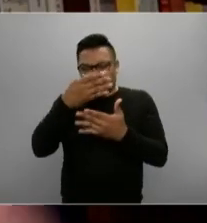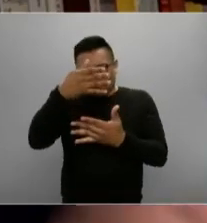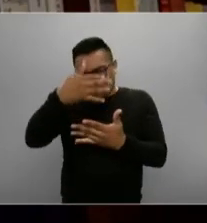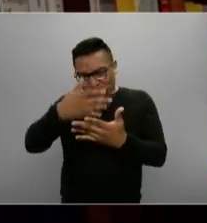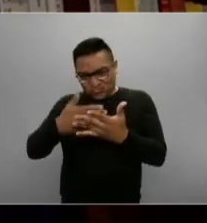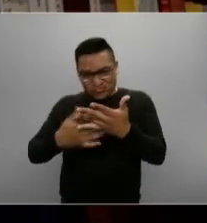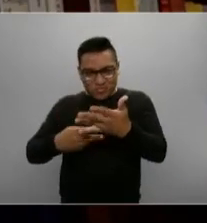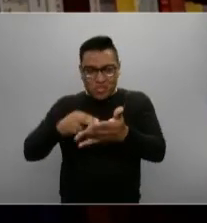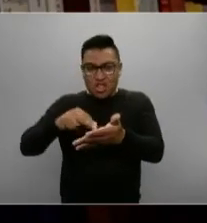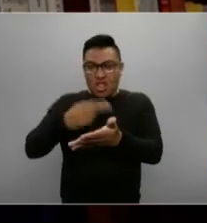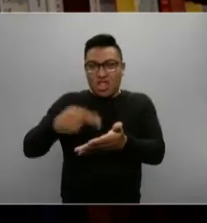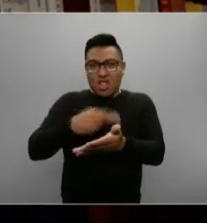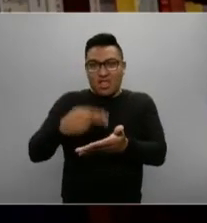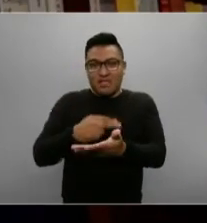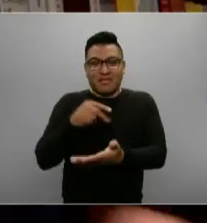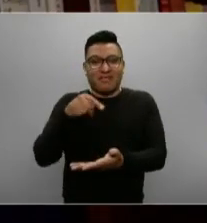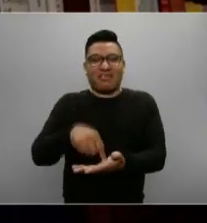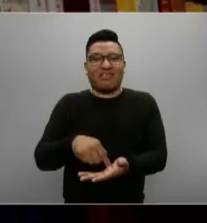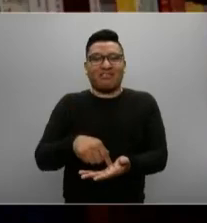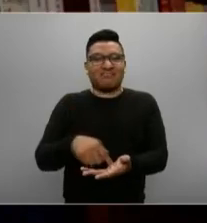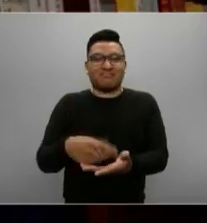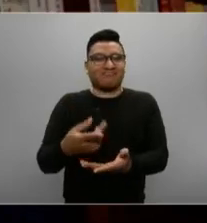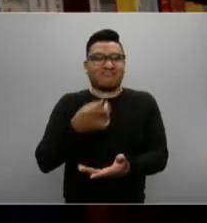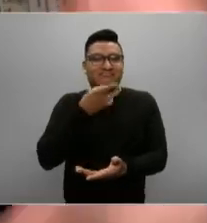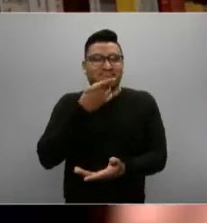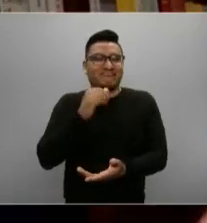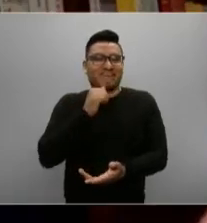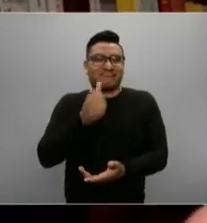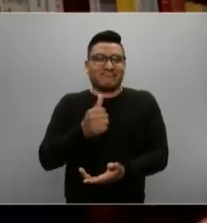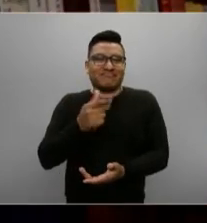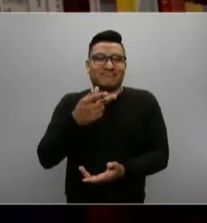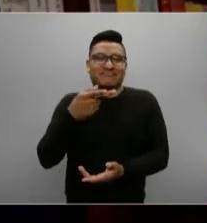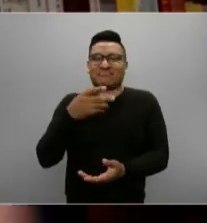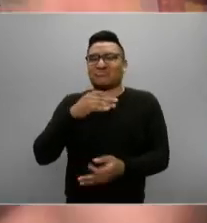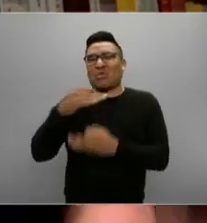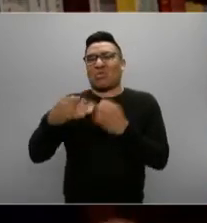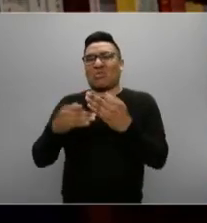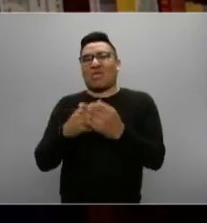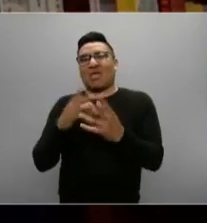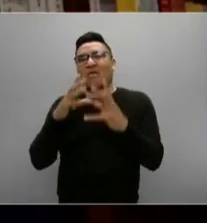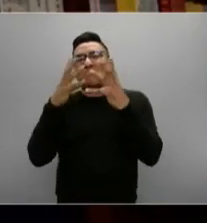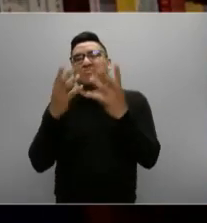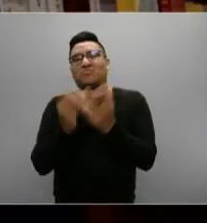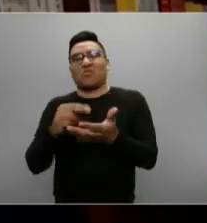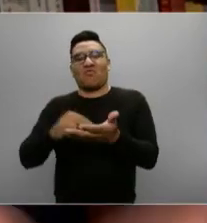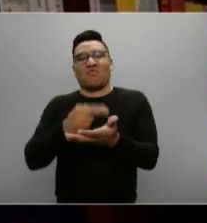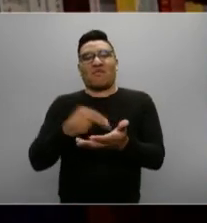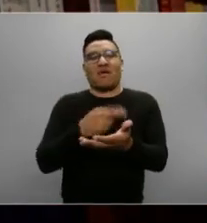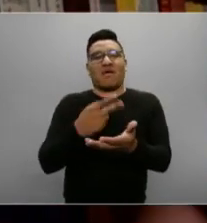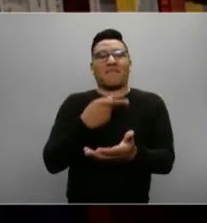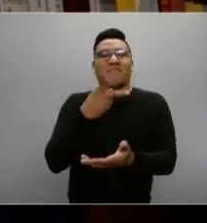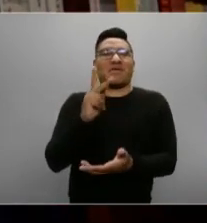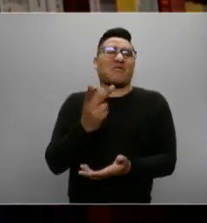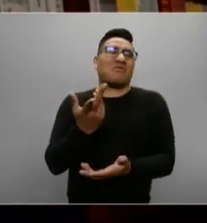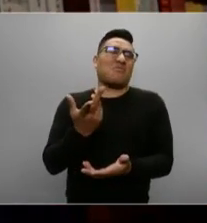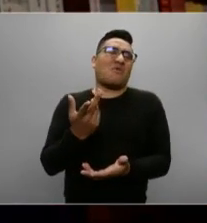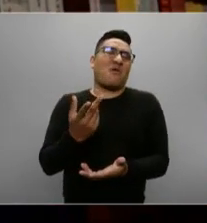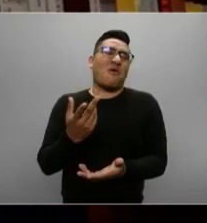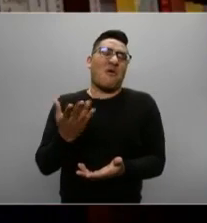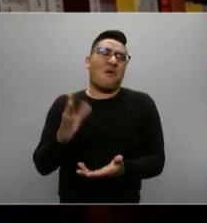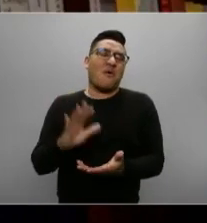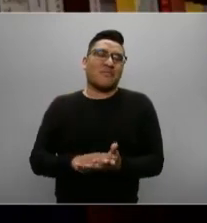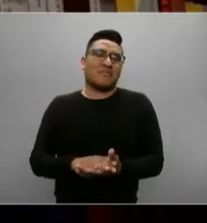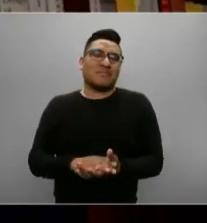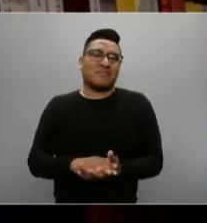porque no dicen nada, entonces todo el mundo lo firma, porque como no dicen nada, pues está bien. A veces hay resoluciones